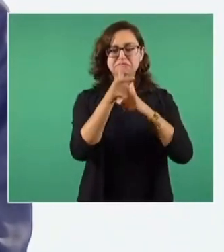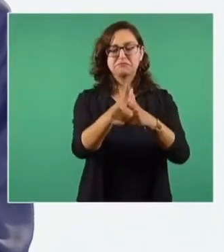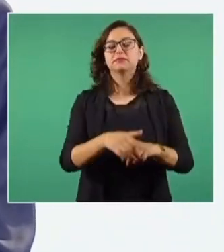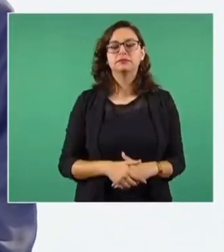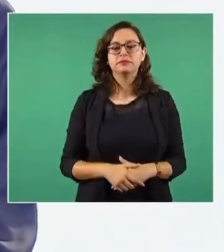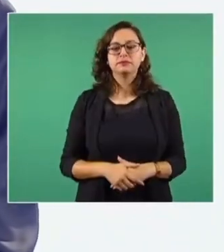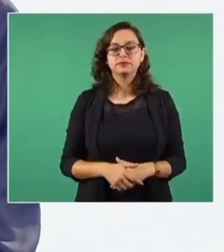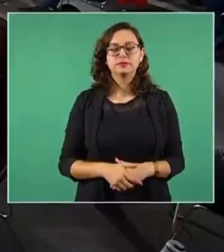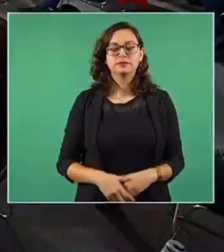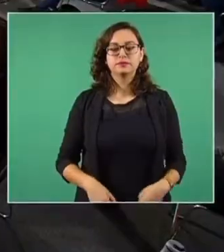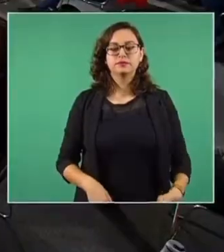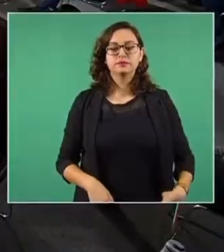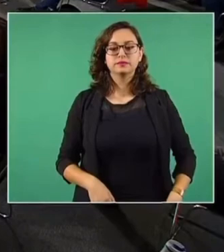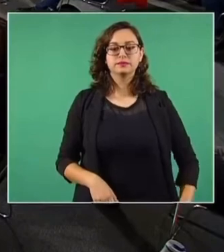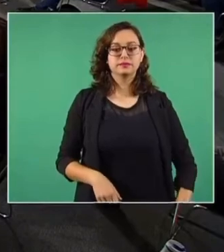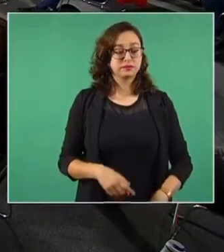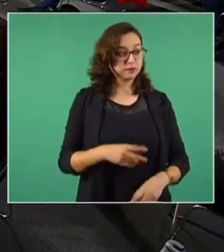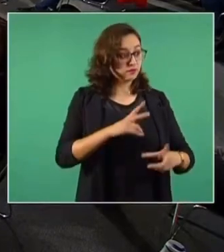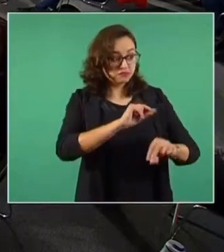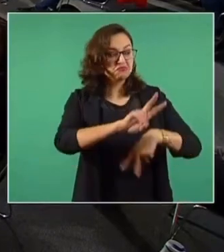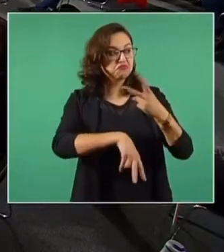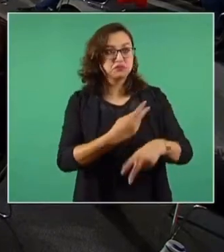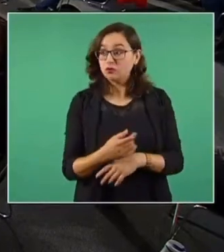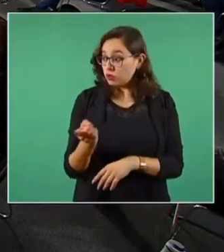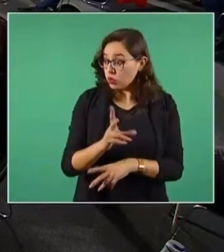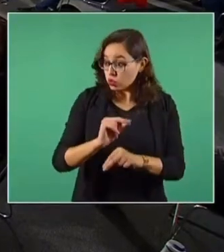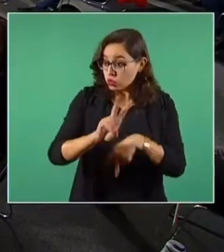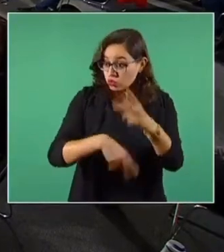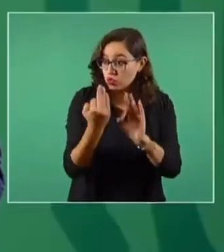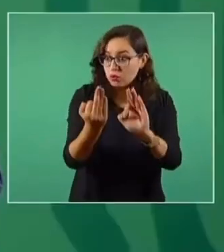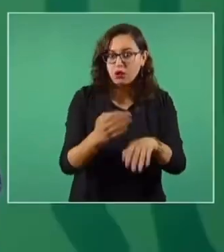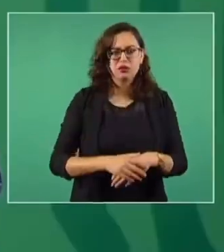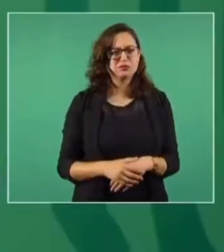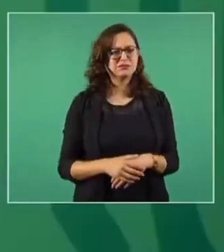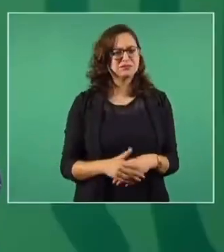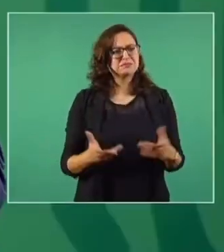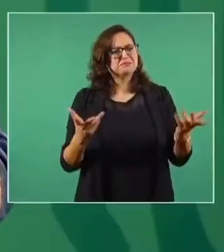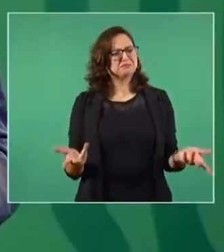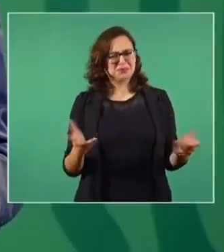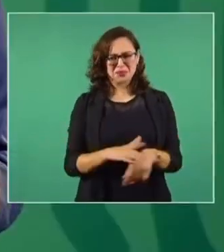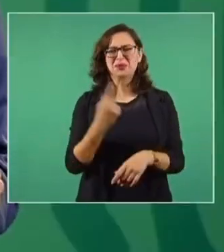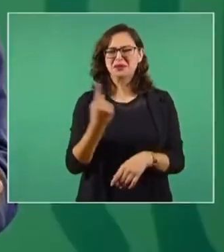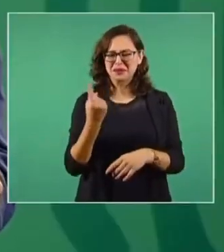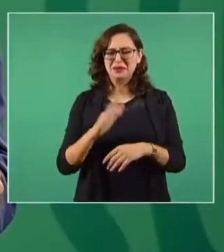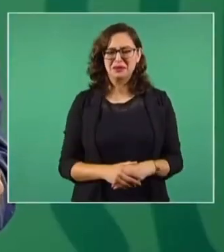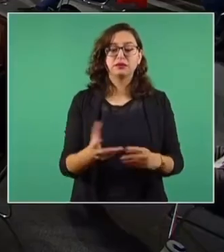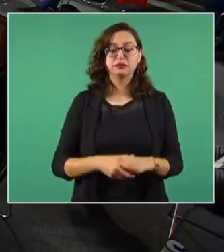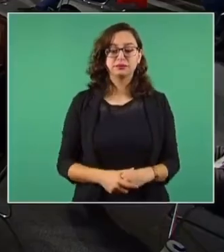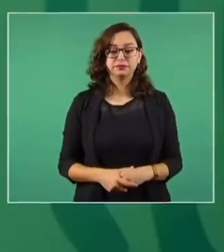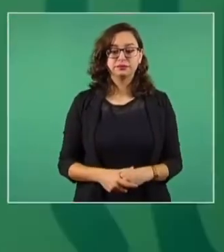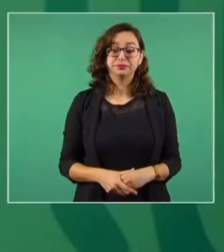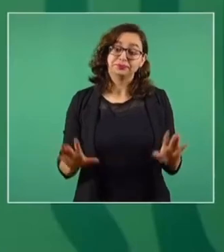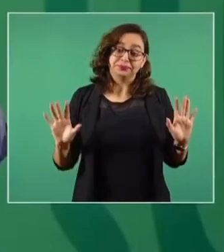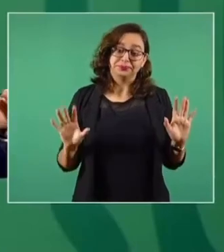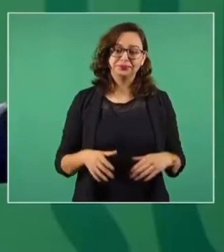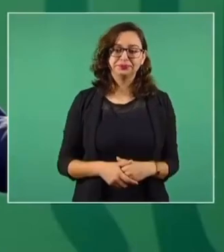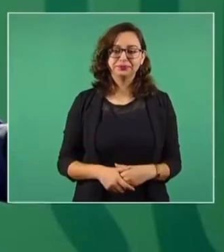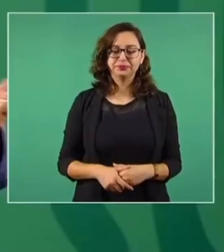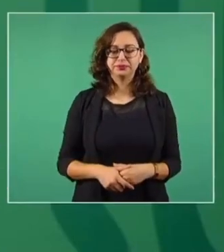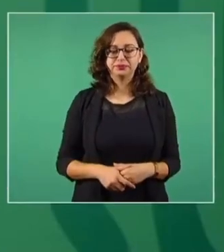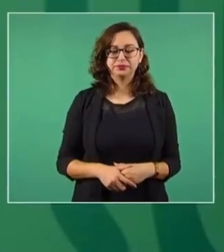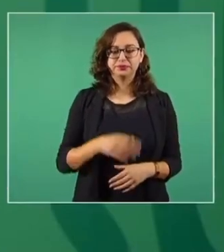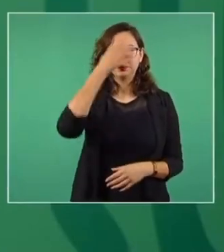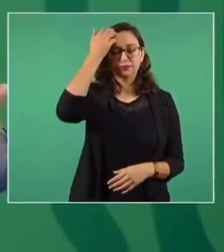¿Se va a presentar? ¿Ah, no se va a presentar? Pero podría presentarse incluso amparado. Pero, en fin. Y